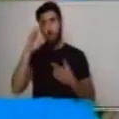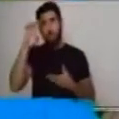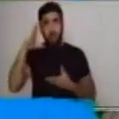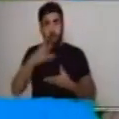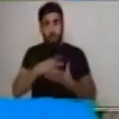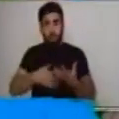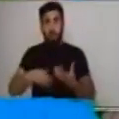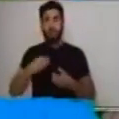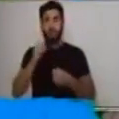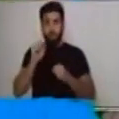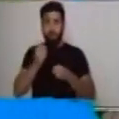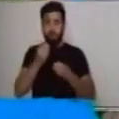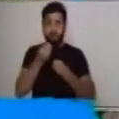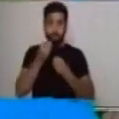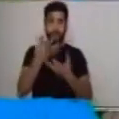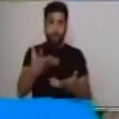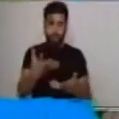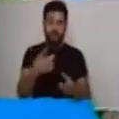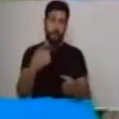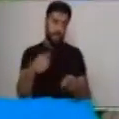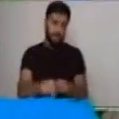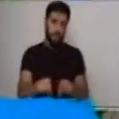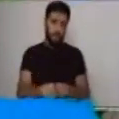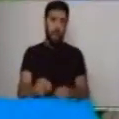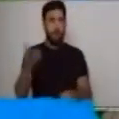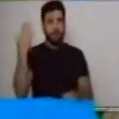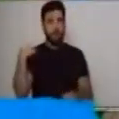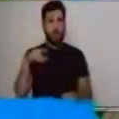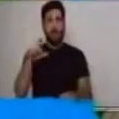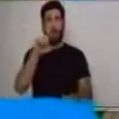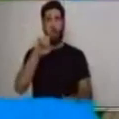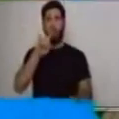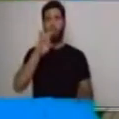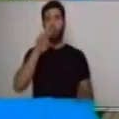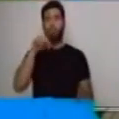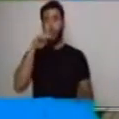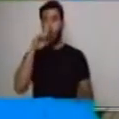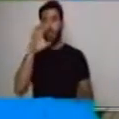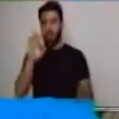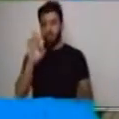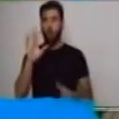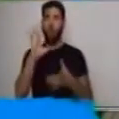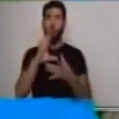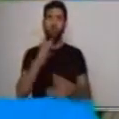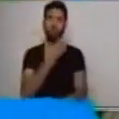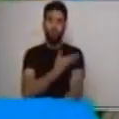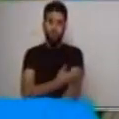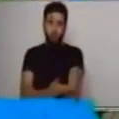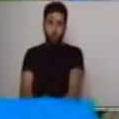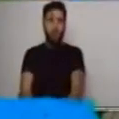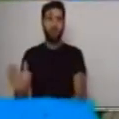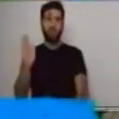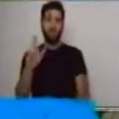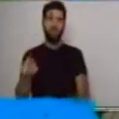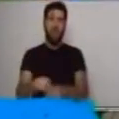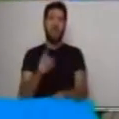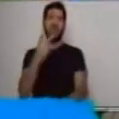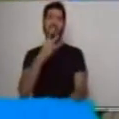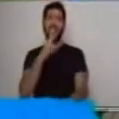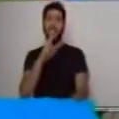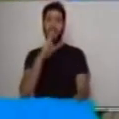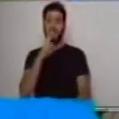hecho en las técnicas de cuentos e historias fascinantes que han aprendido en clases anteriores.